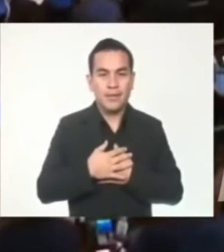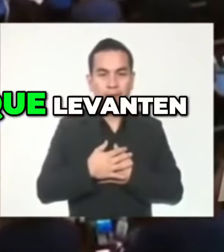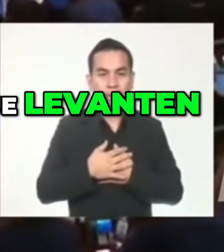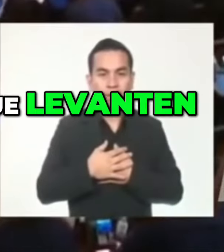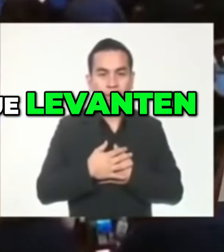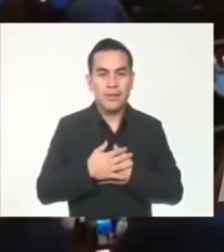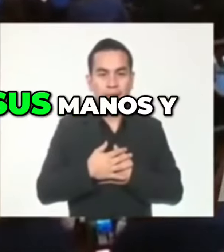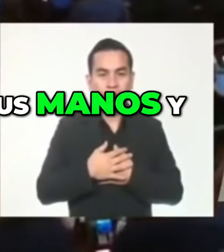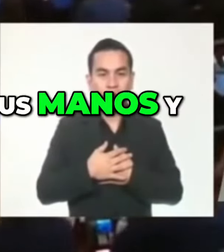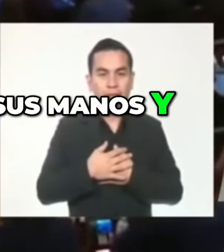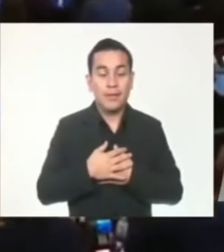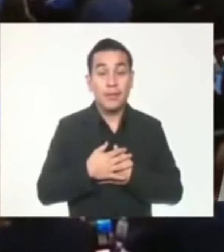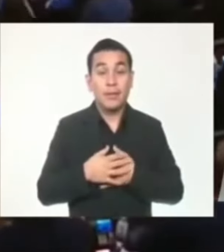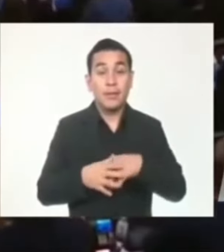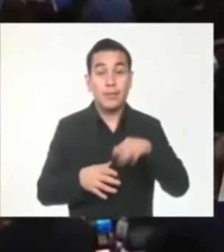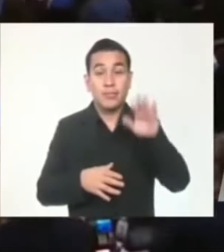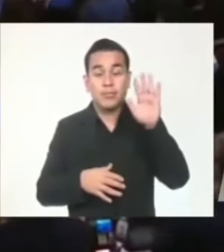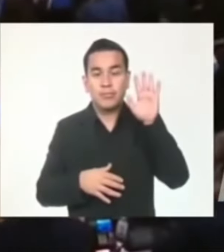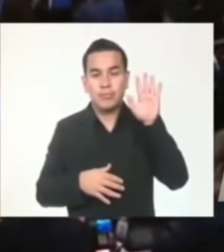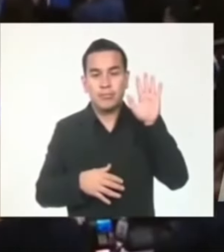Que levanten su mano.